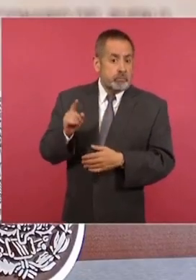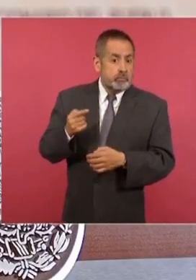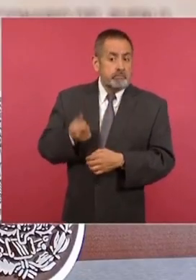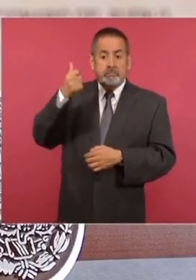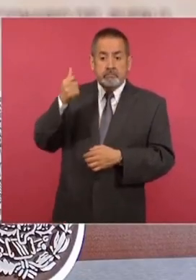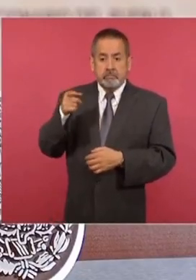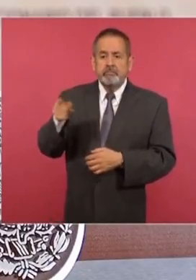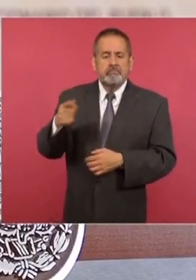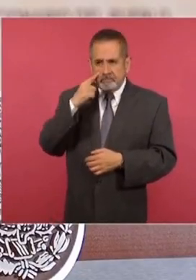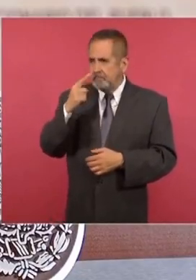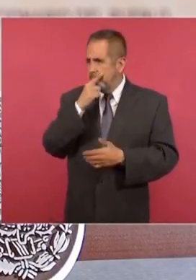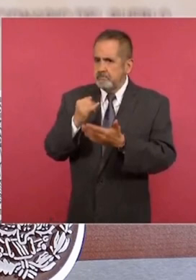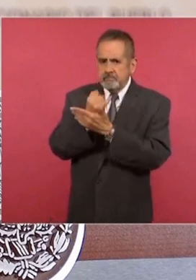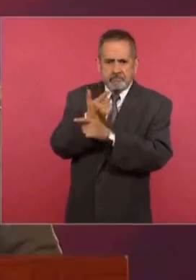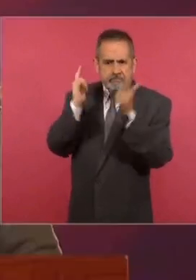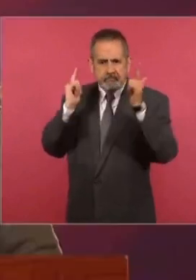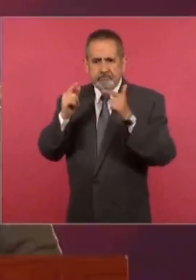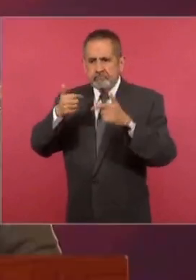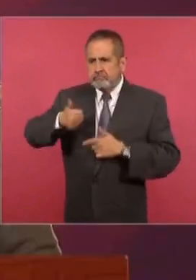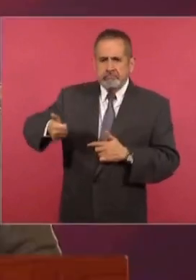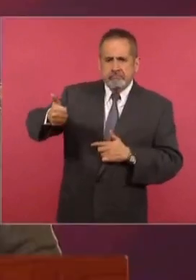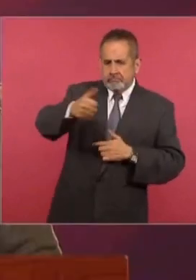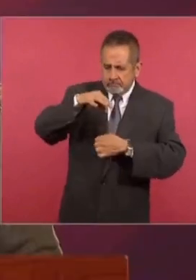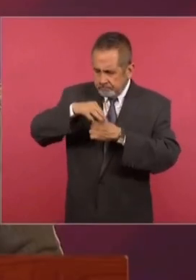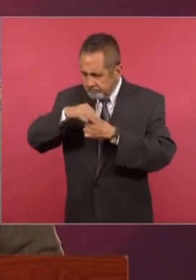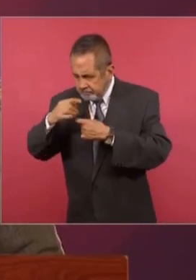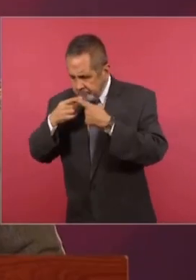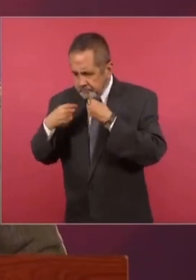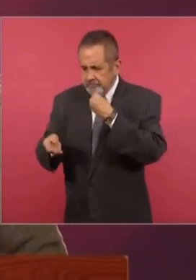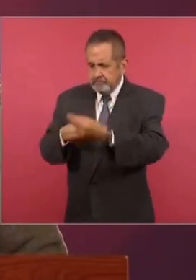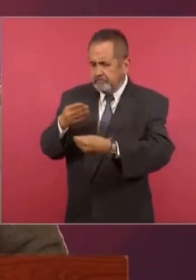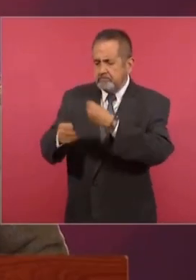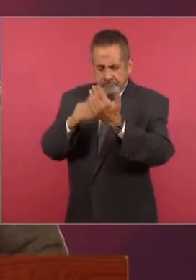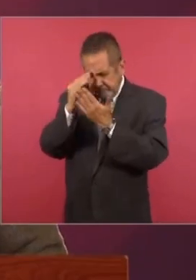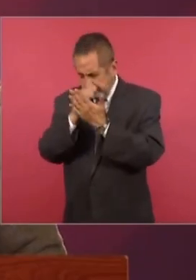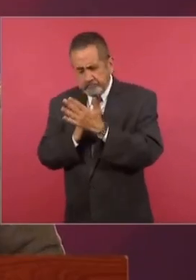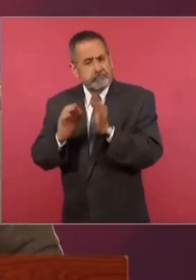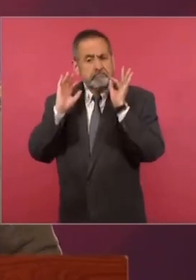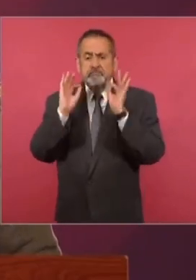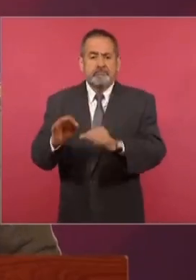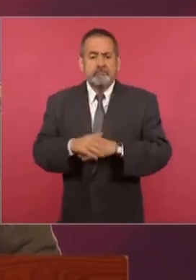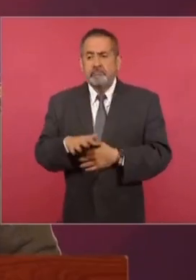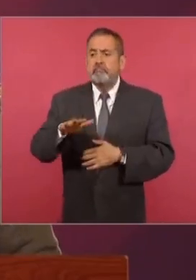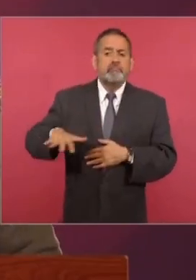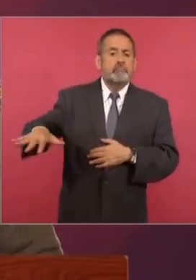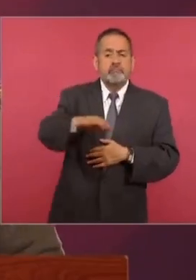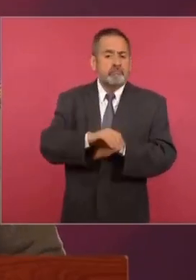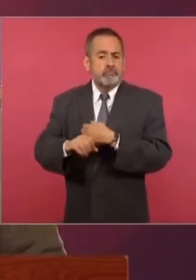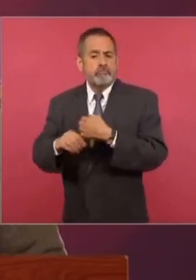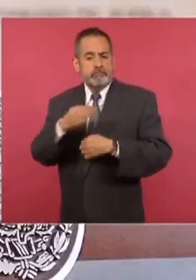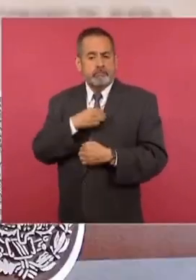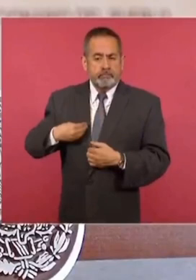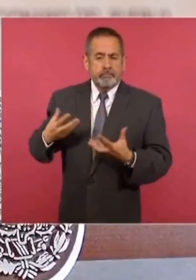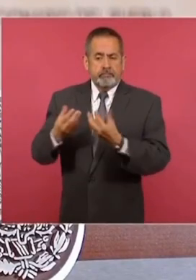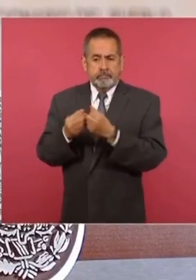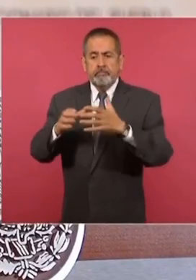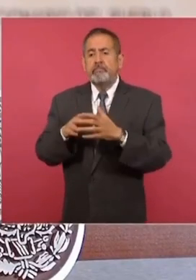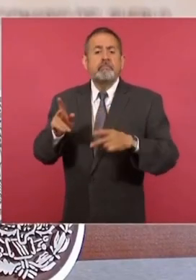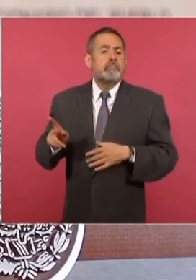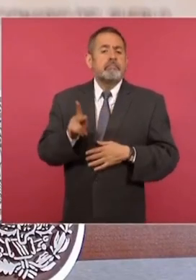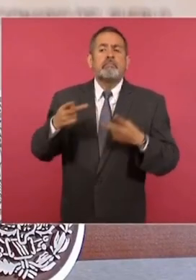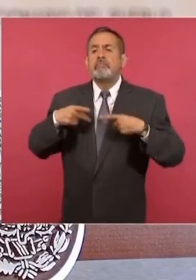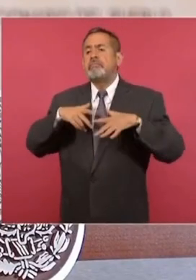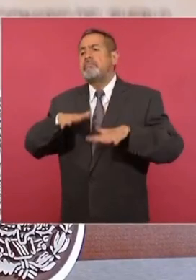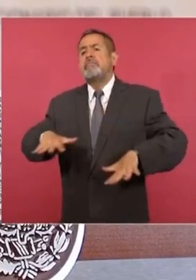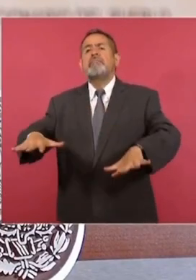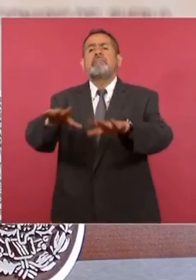democrático, un proceso en donde la base tuvo que ver con que fuera el pueblo de México el que